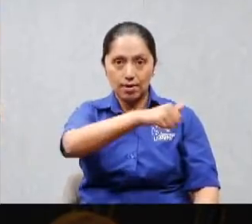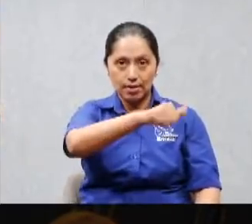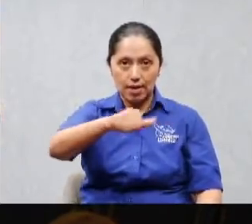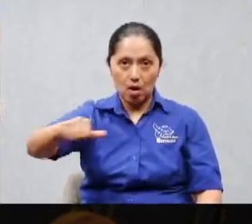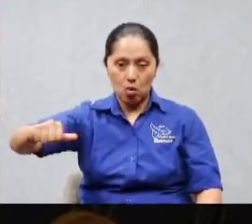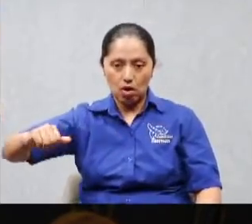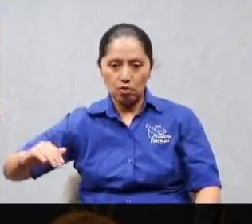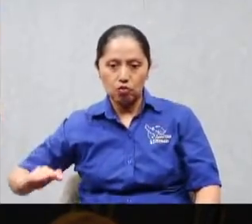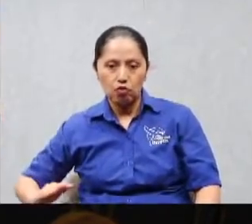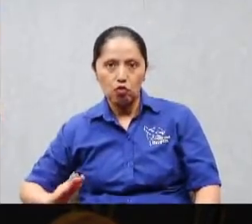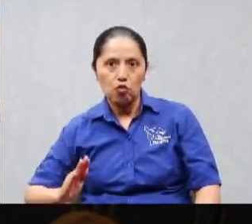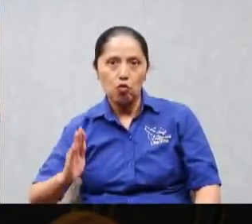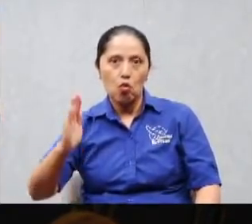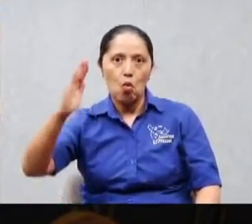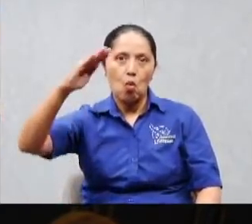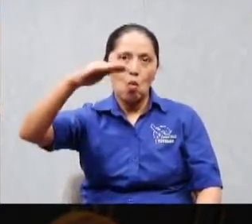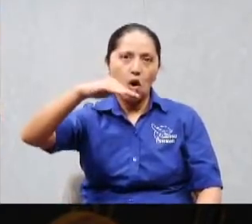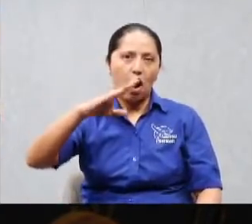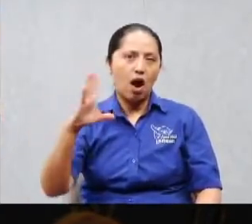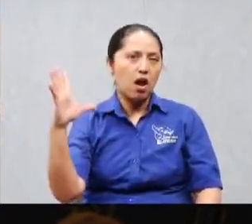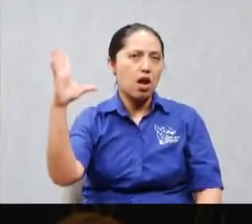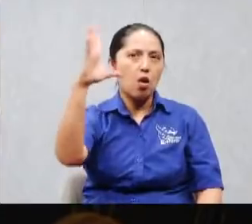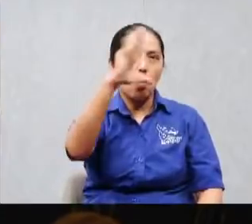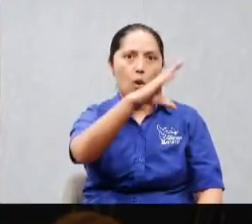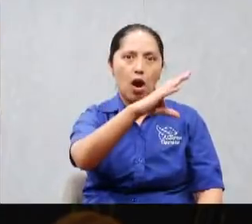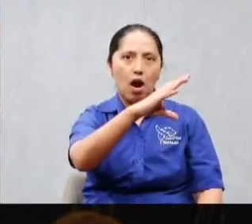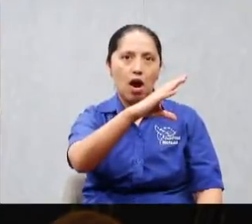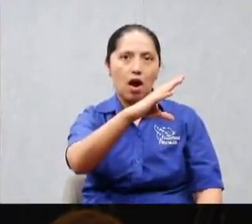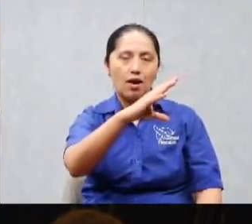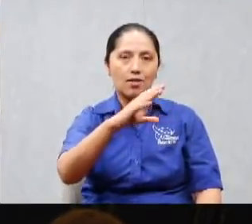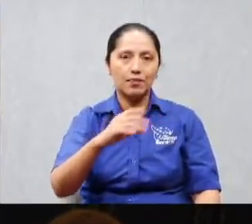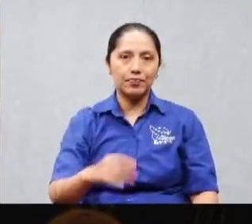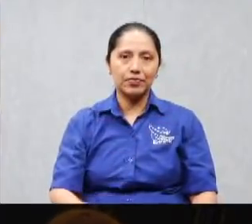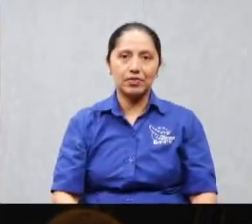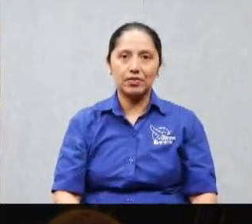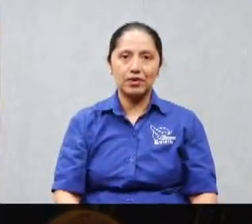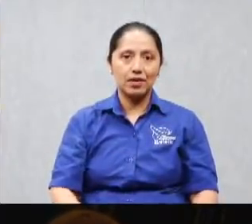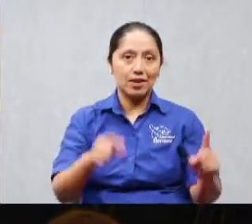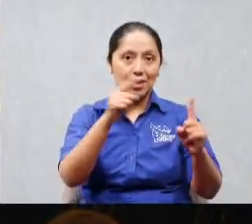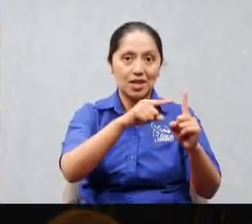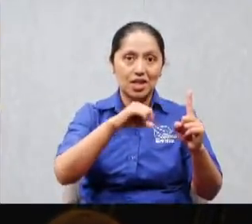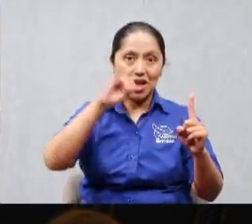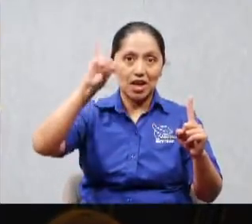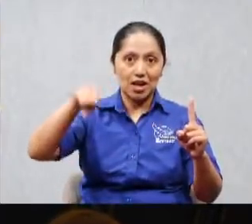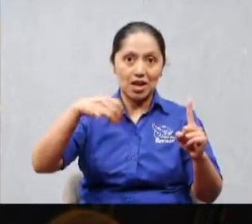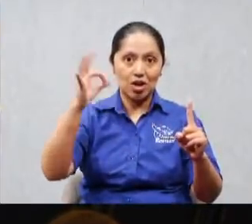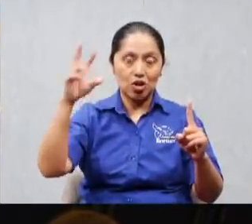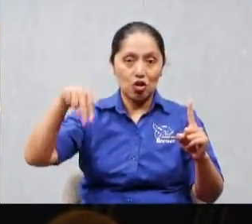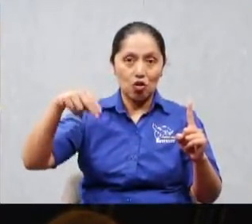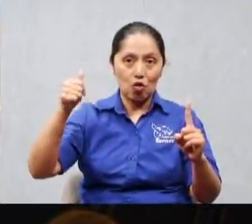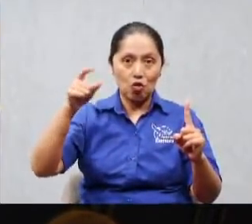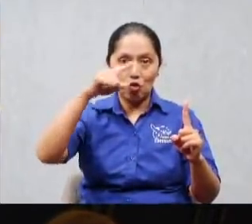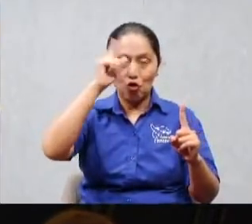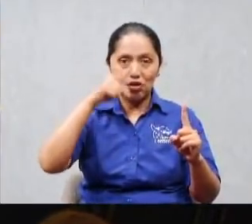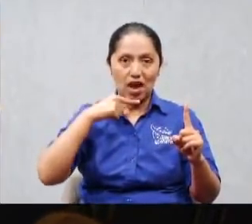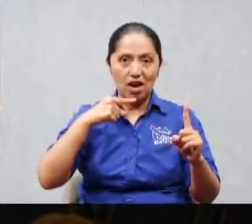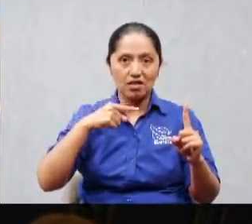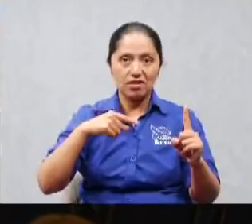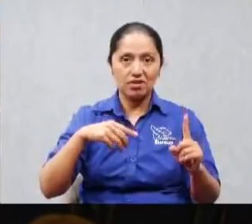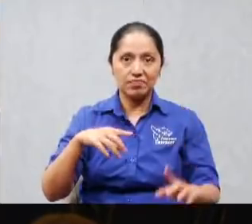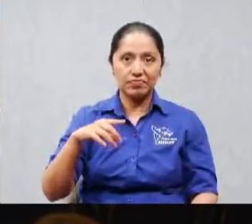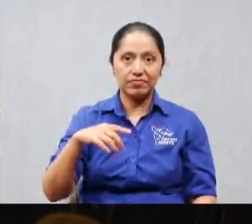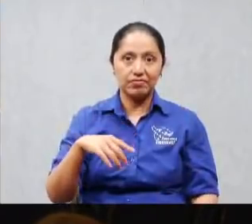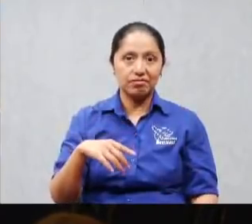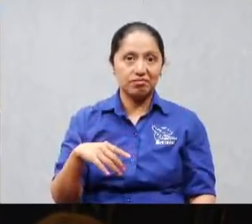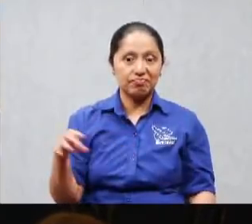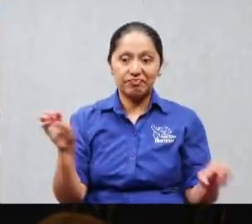ni siquiera cuando vio al leviatán dijo ayúdame Dios mío nada se lo llevaron a la panza